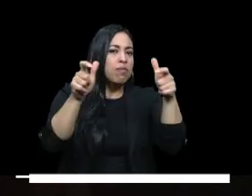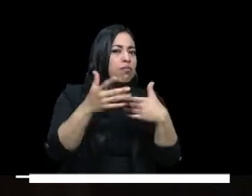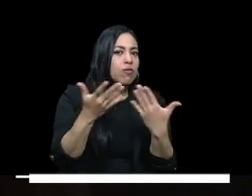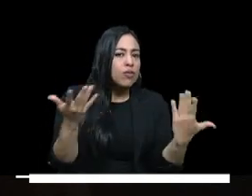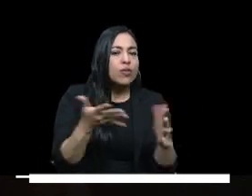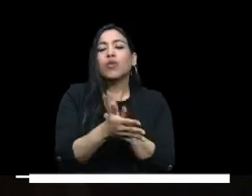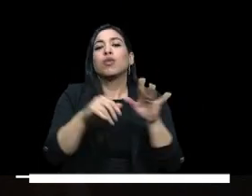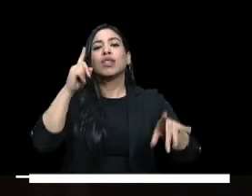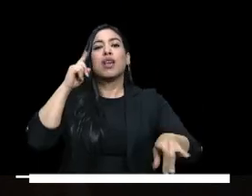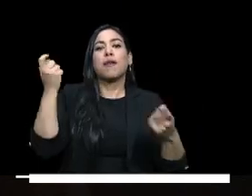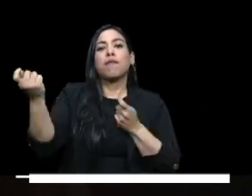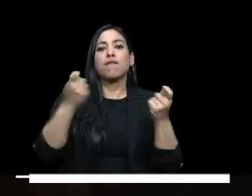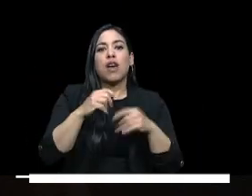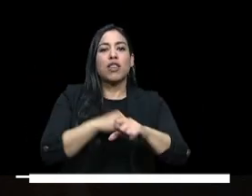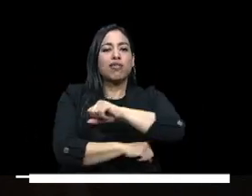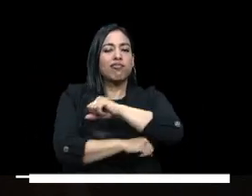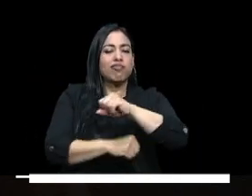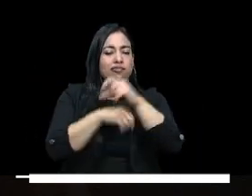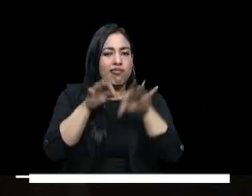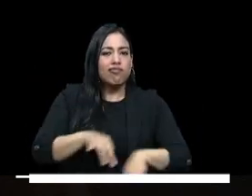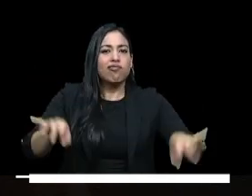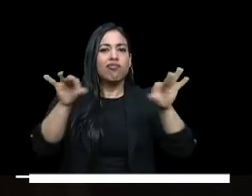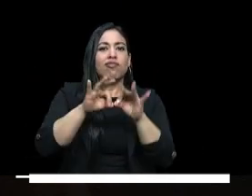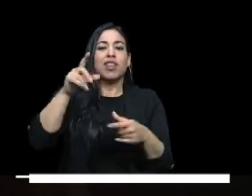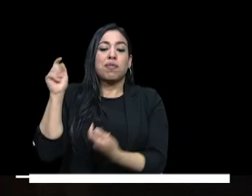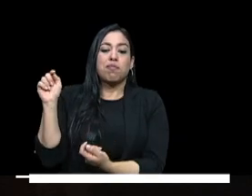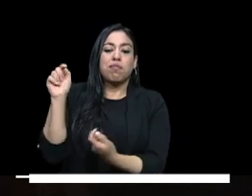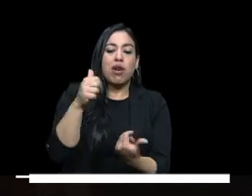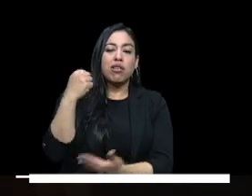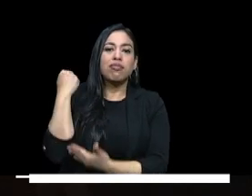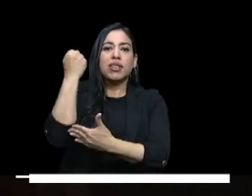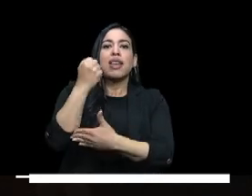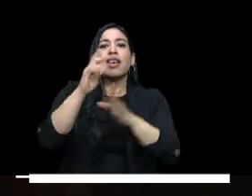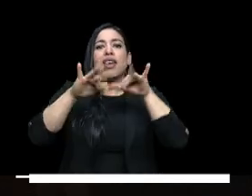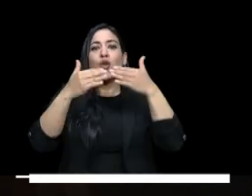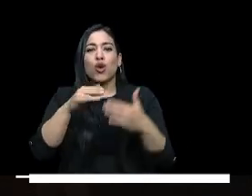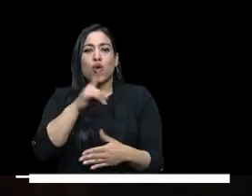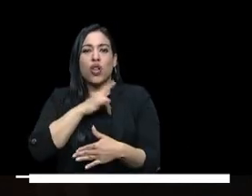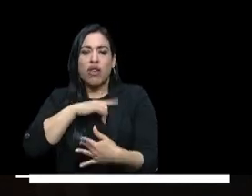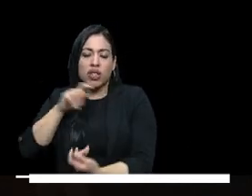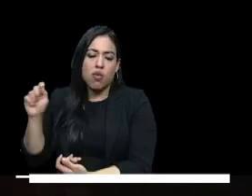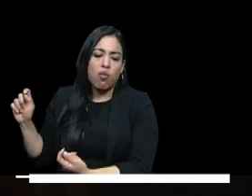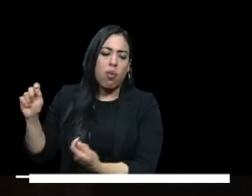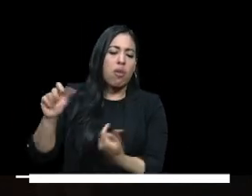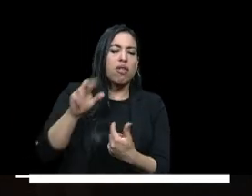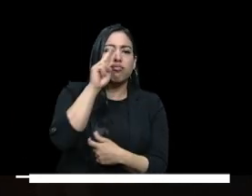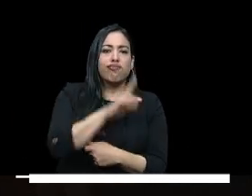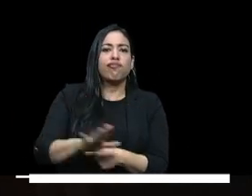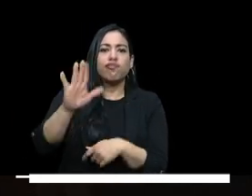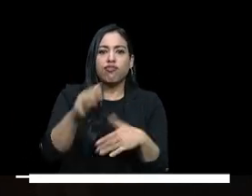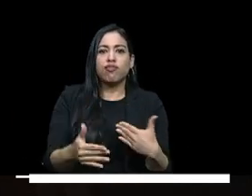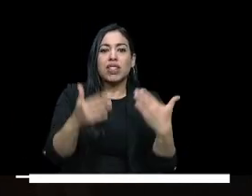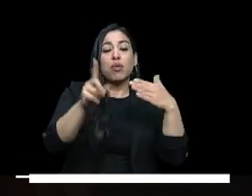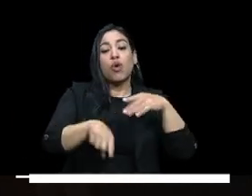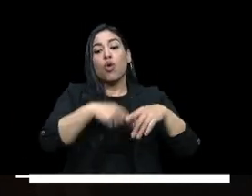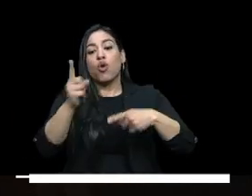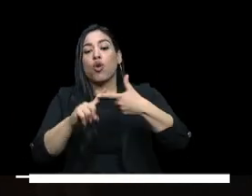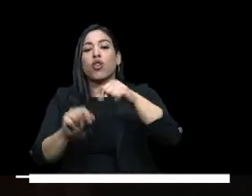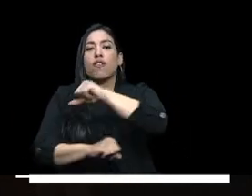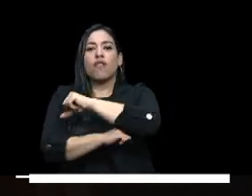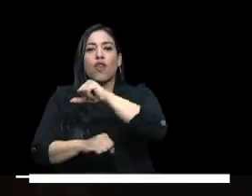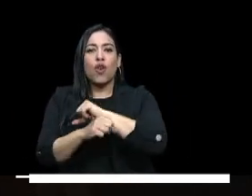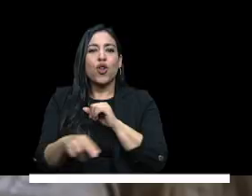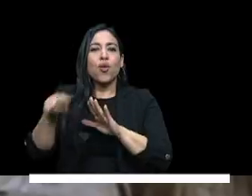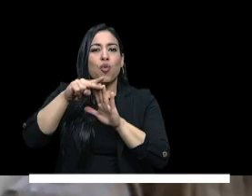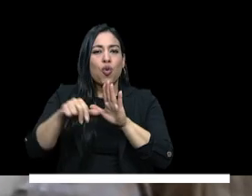de un ejercicio de fortalecimiento financiero de las instituciones de educación superior públicas del país y también del fortalecimiento de la